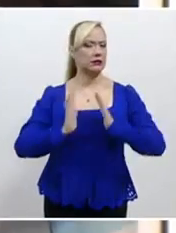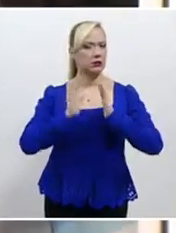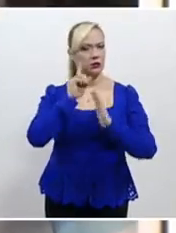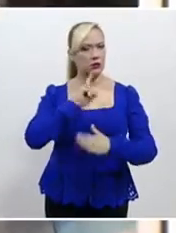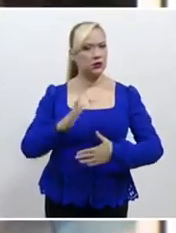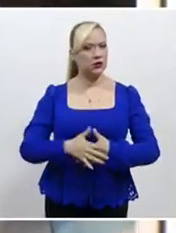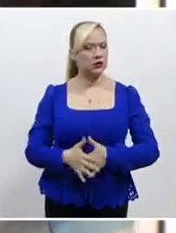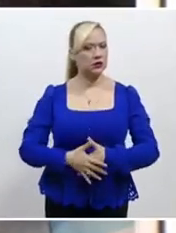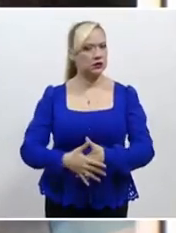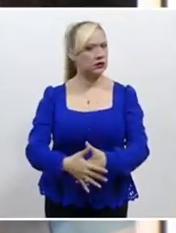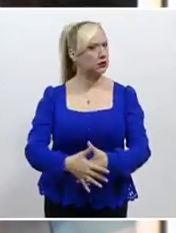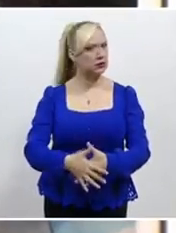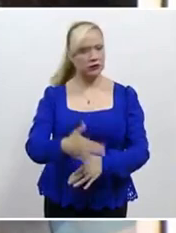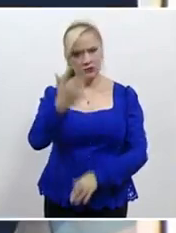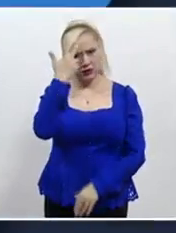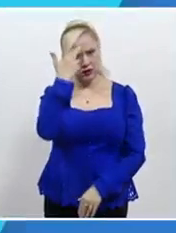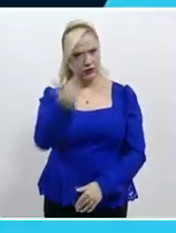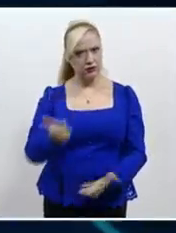mujeres embarazadas.